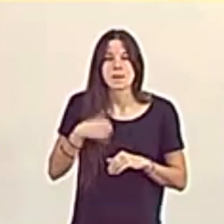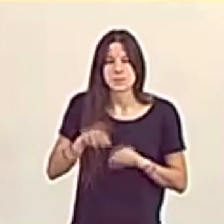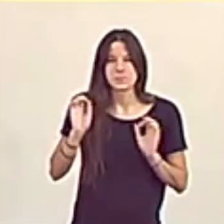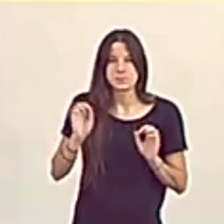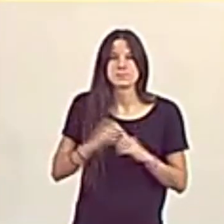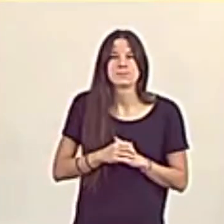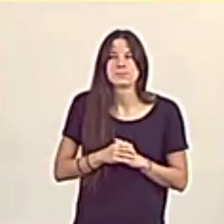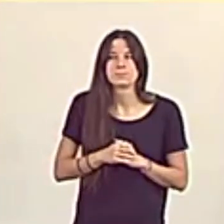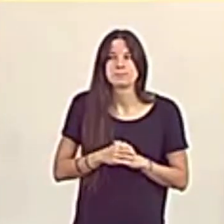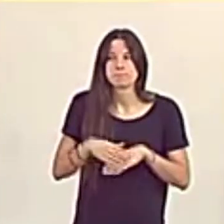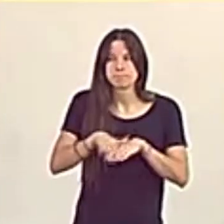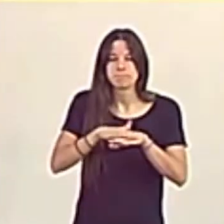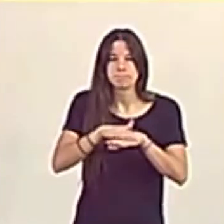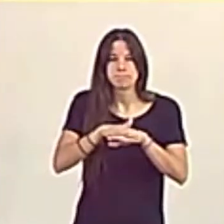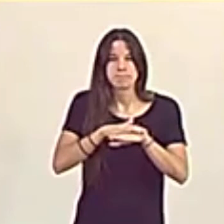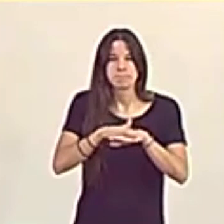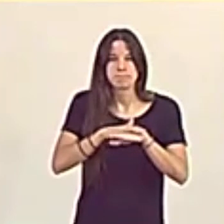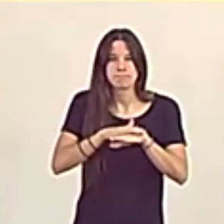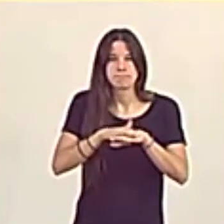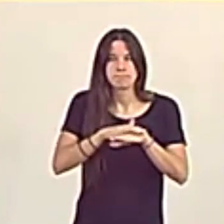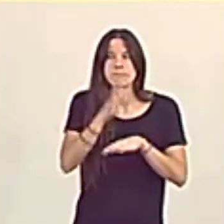Disculpe, señor. Ahora.